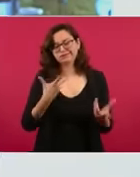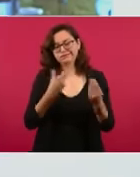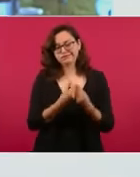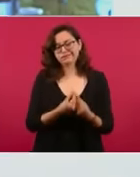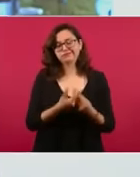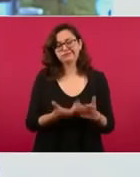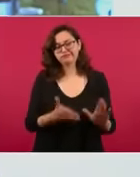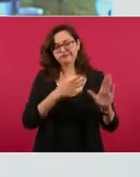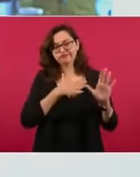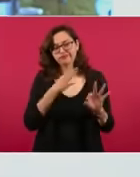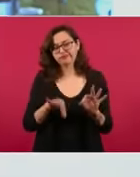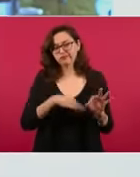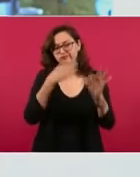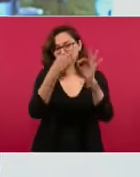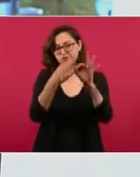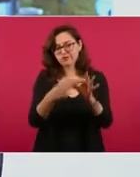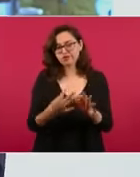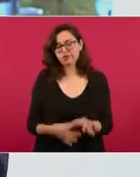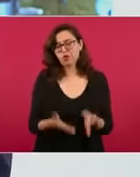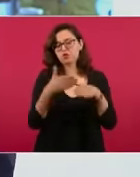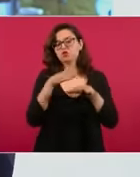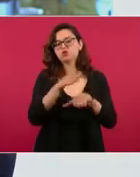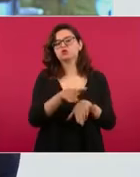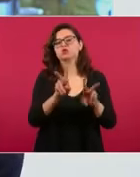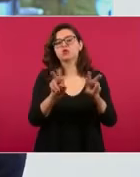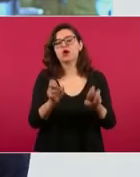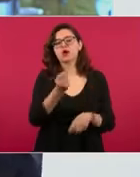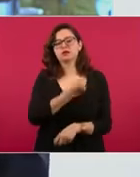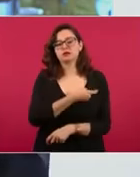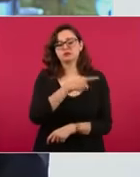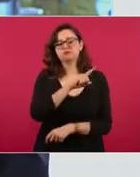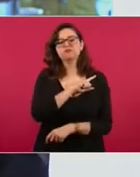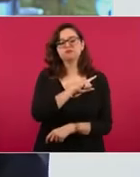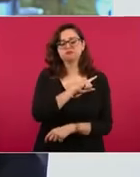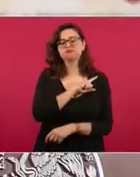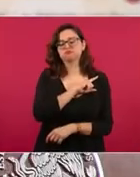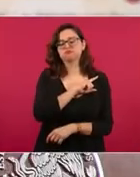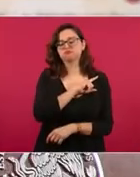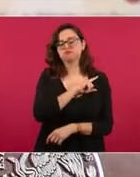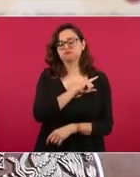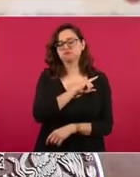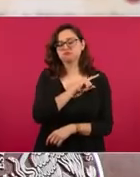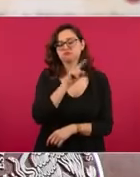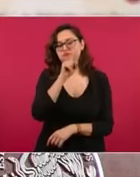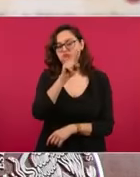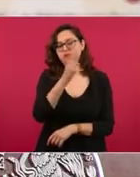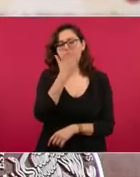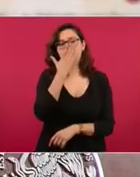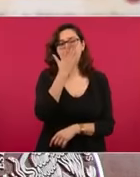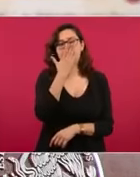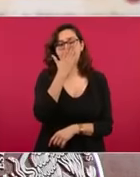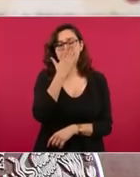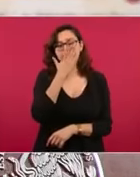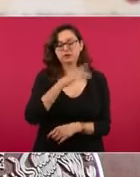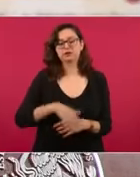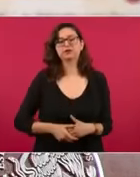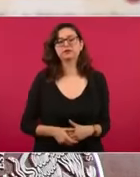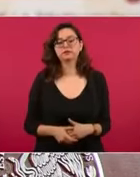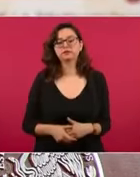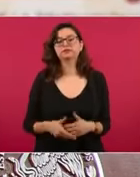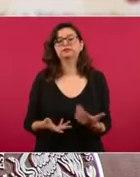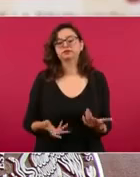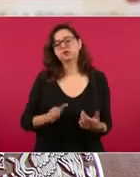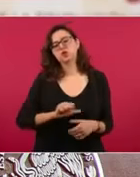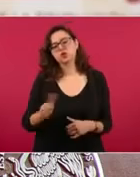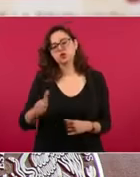compromisos en materia de salud que se tiene con el gobierno de Sonora. Y en particular, algunos